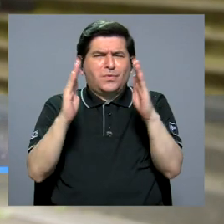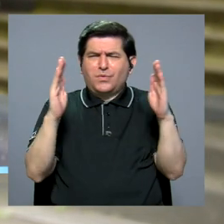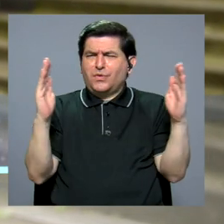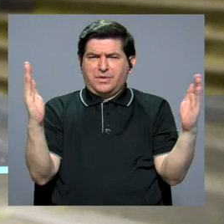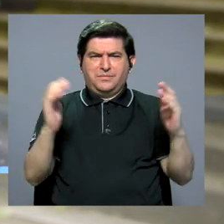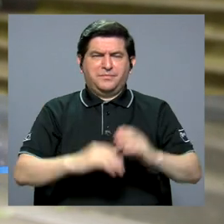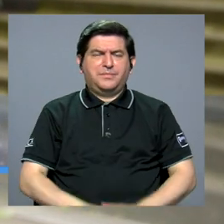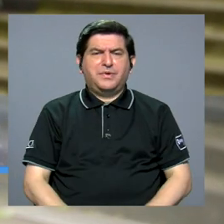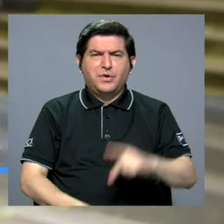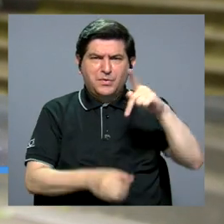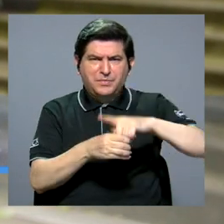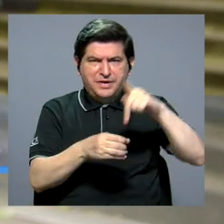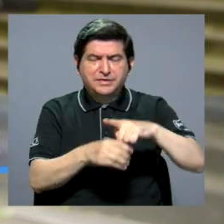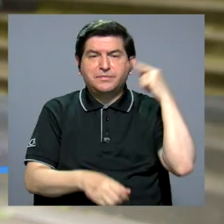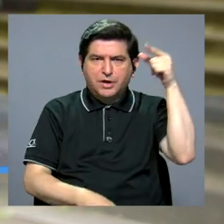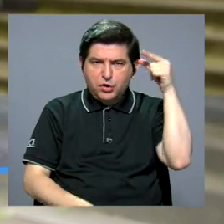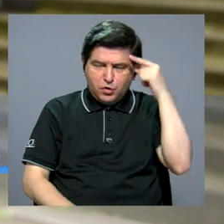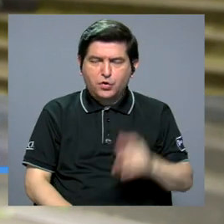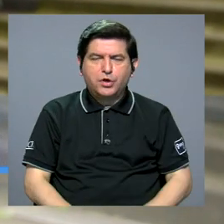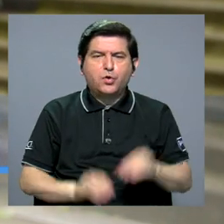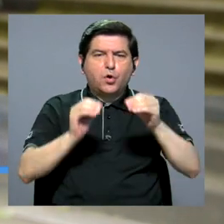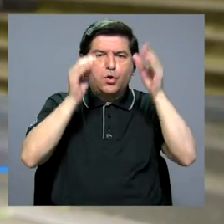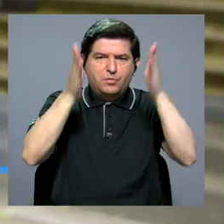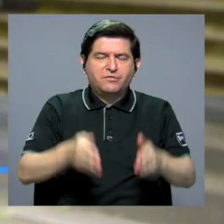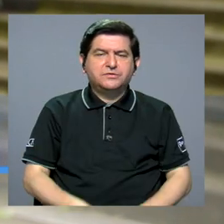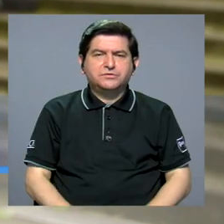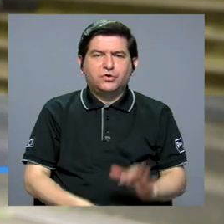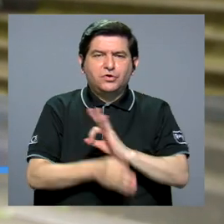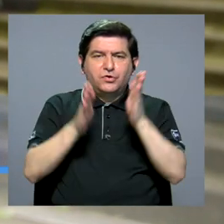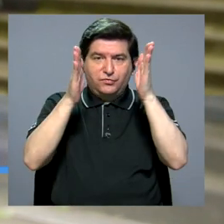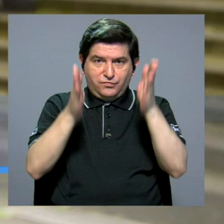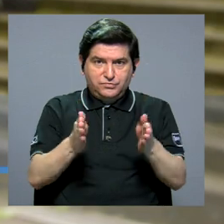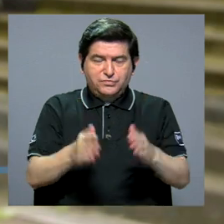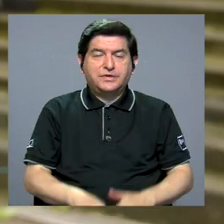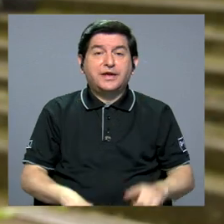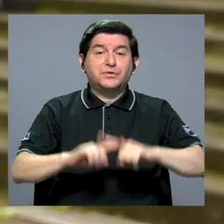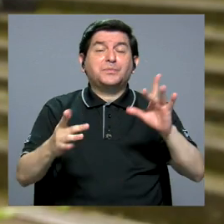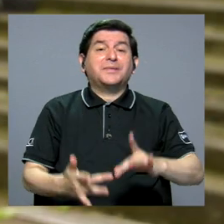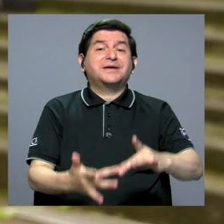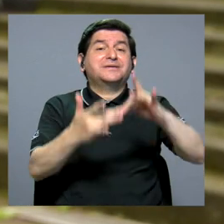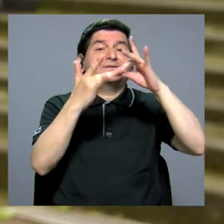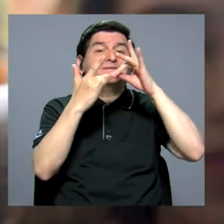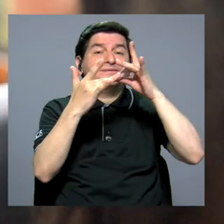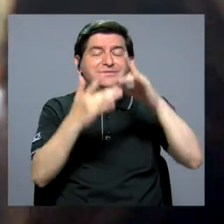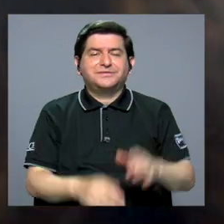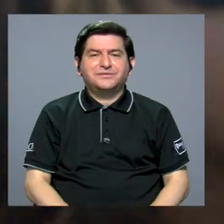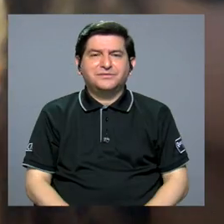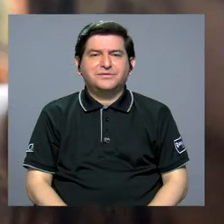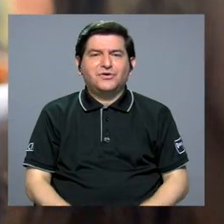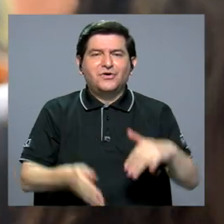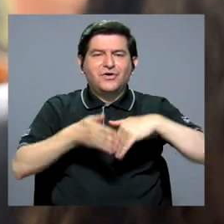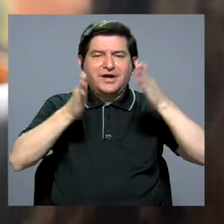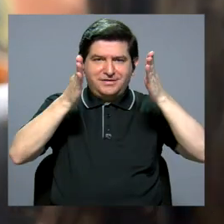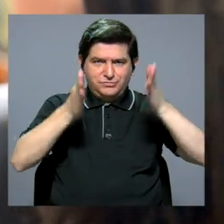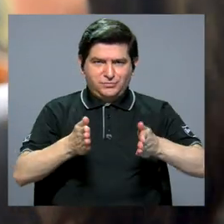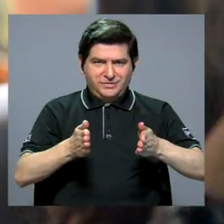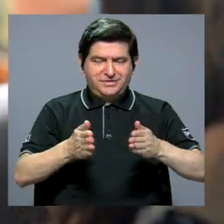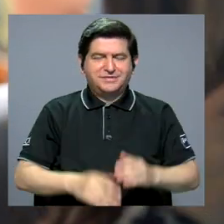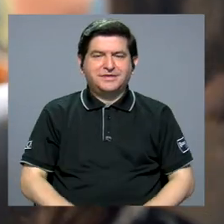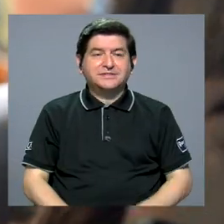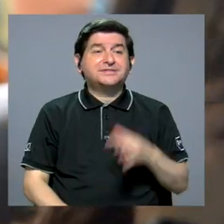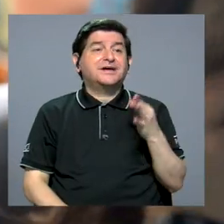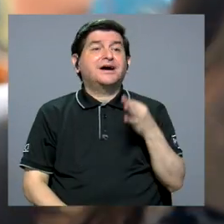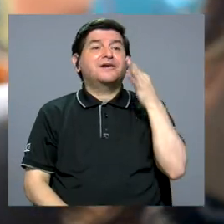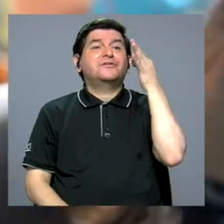amplio en el que participan, por supuesto, docentes, administrativos, pero sobre todo la parte estudiantil,